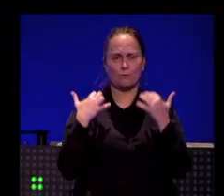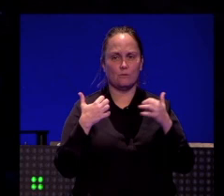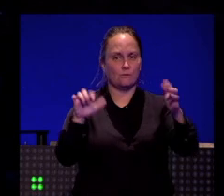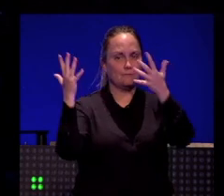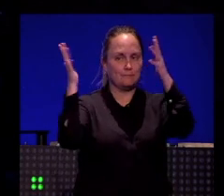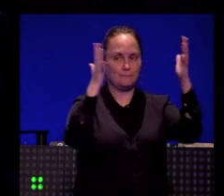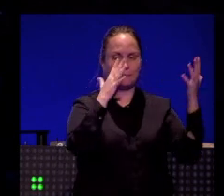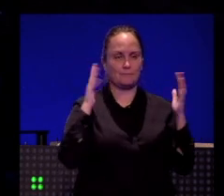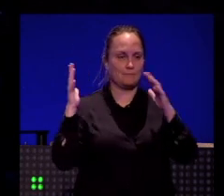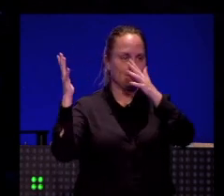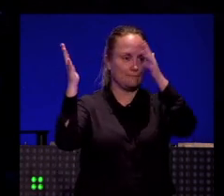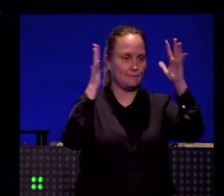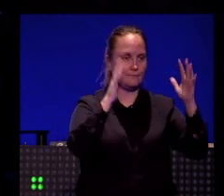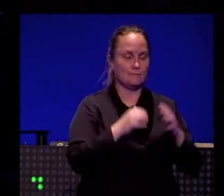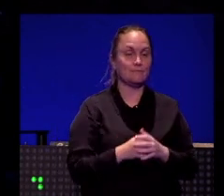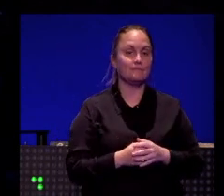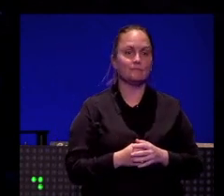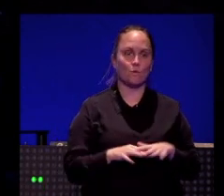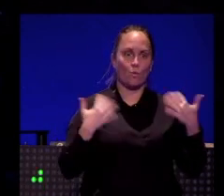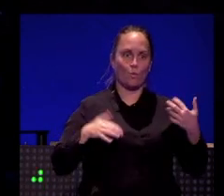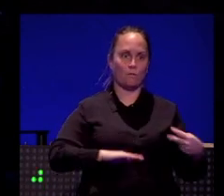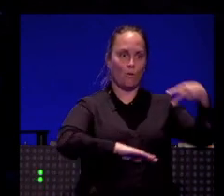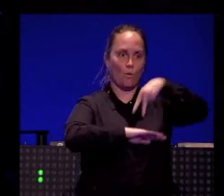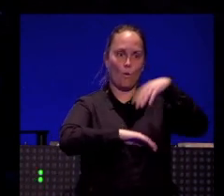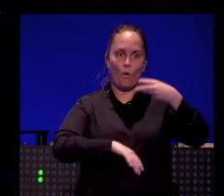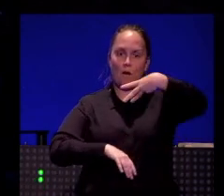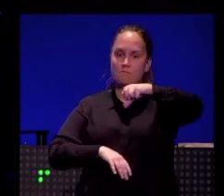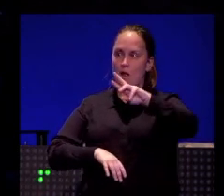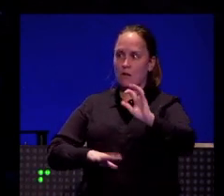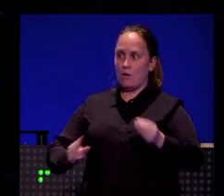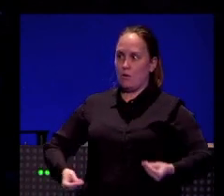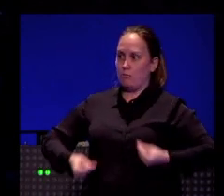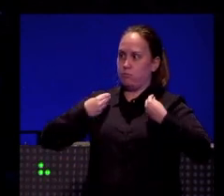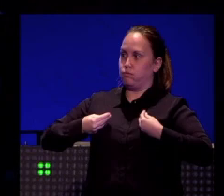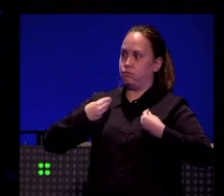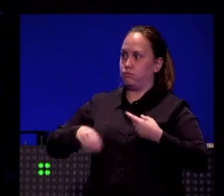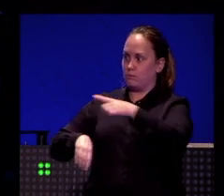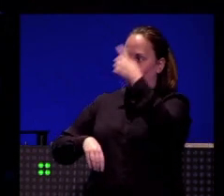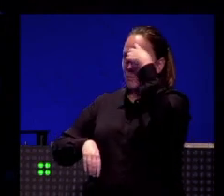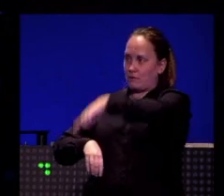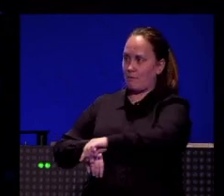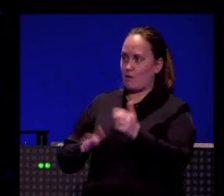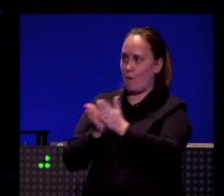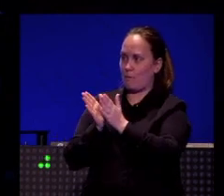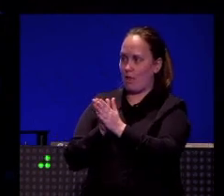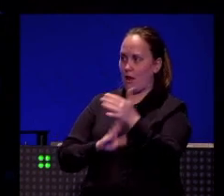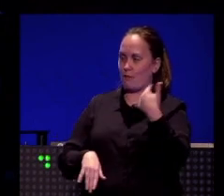Gracias. Impone esto, Marta. Impone las tablas. Tú lo sabes bien, compañera.